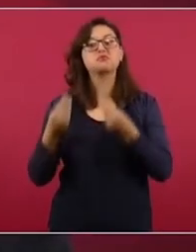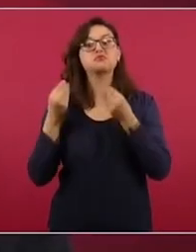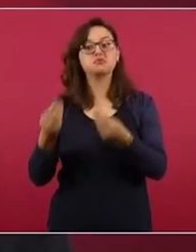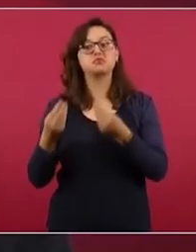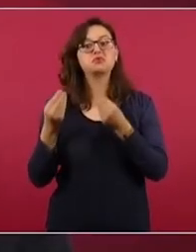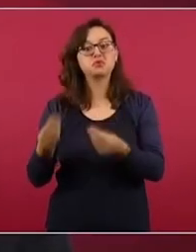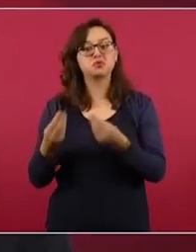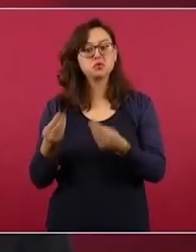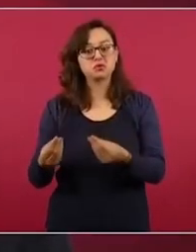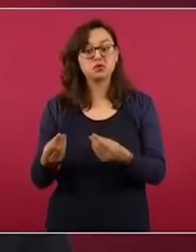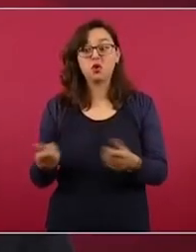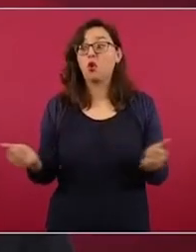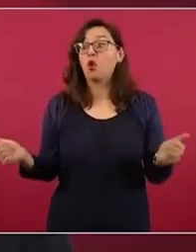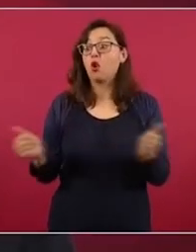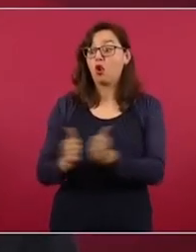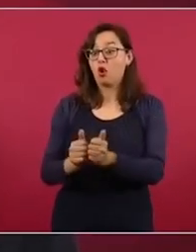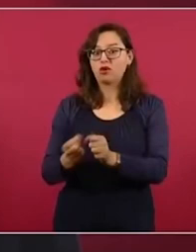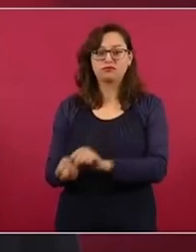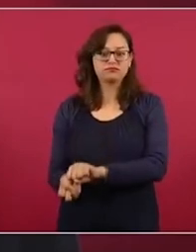la pandemia.